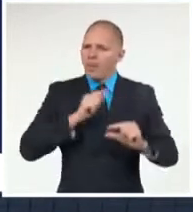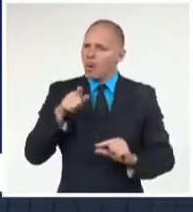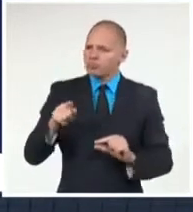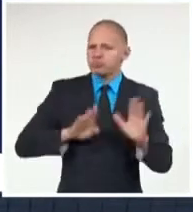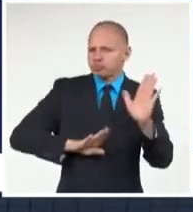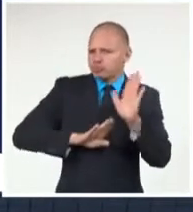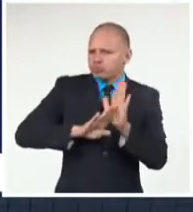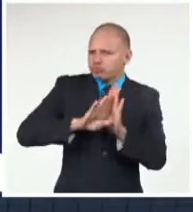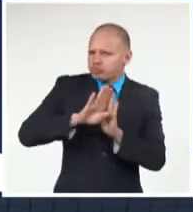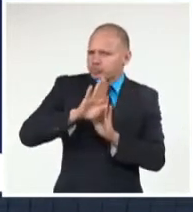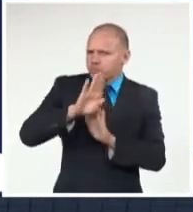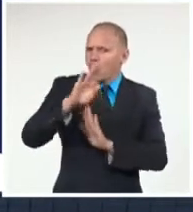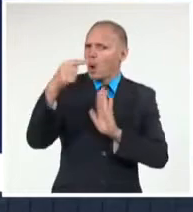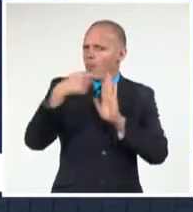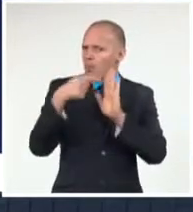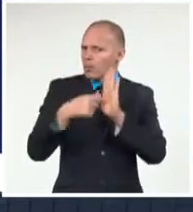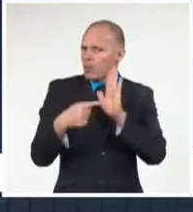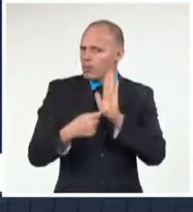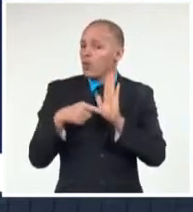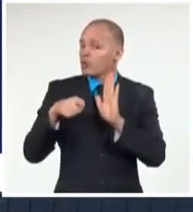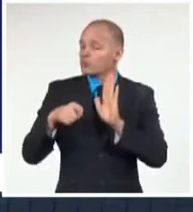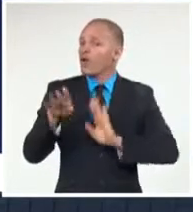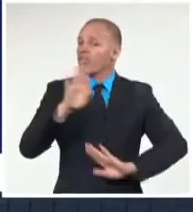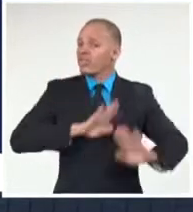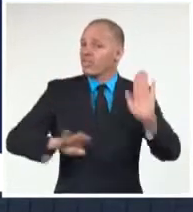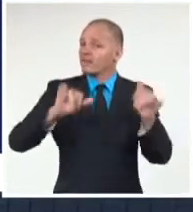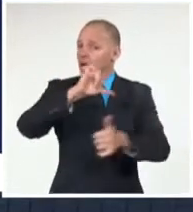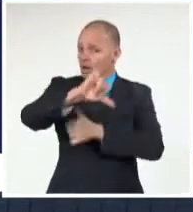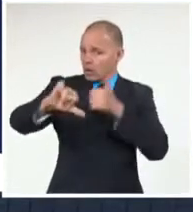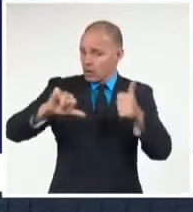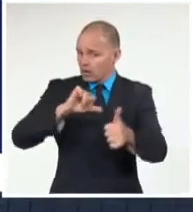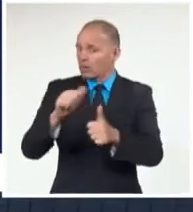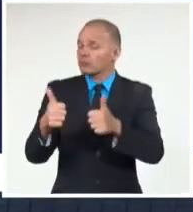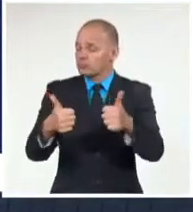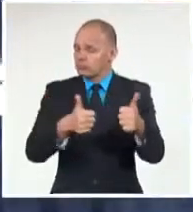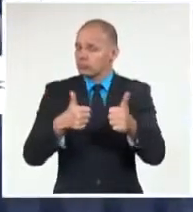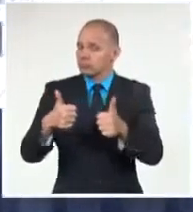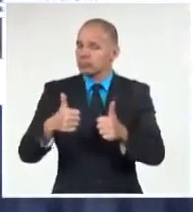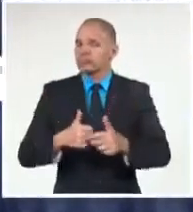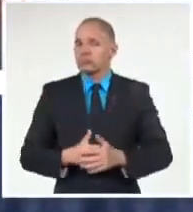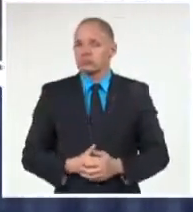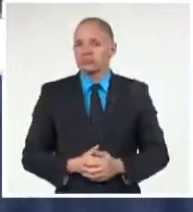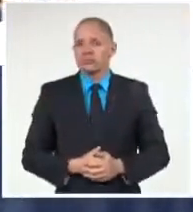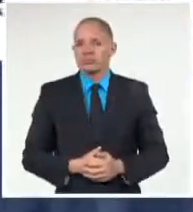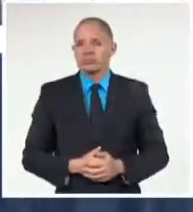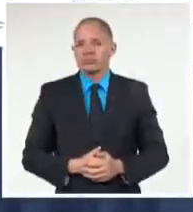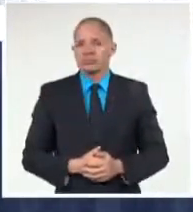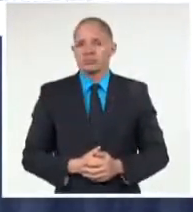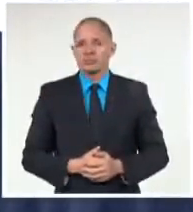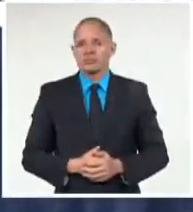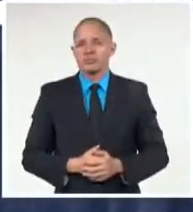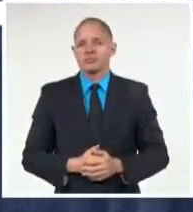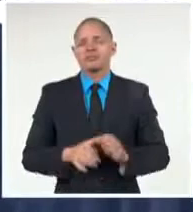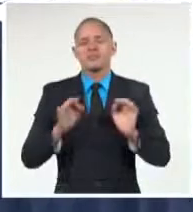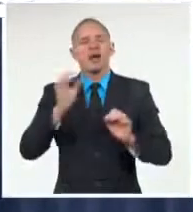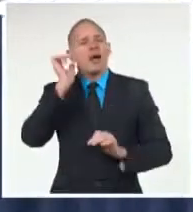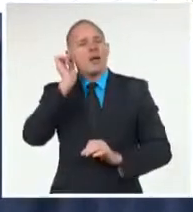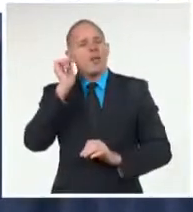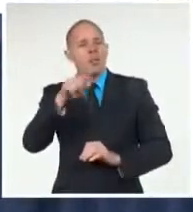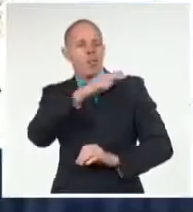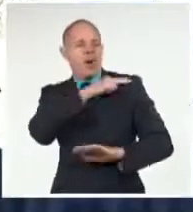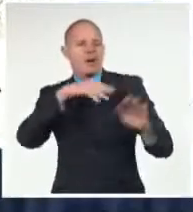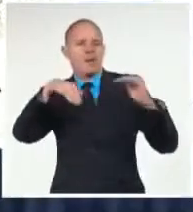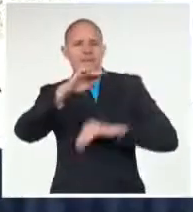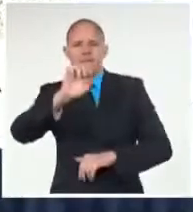varios temas de gran importancia para el Caribe y para los países del sur. Mi amor Motri agradeció a Díaz